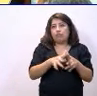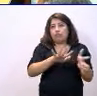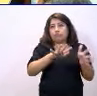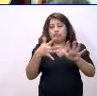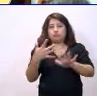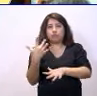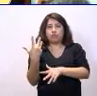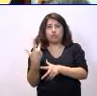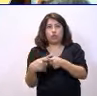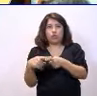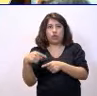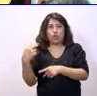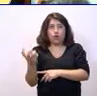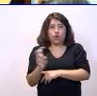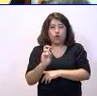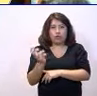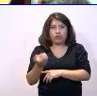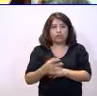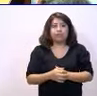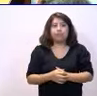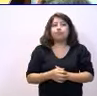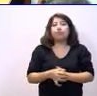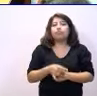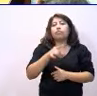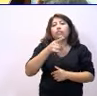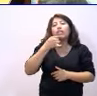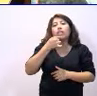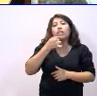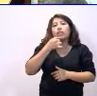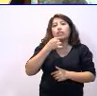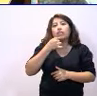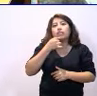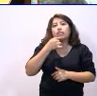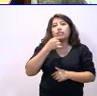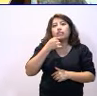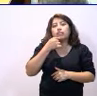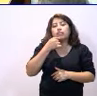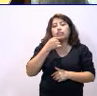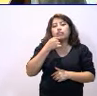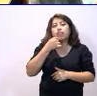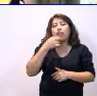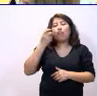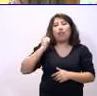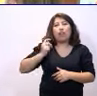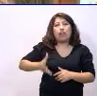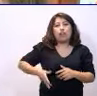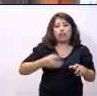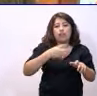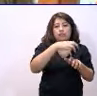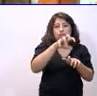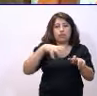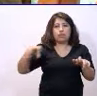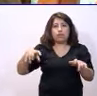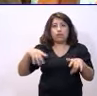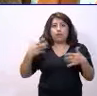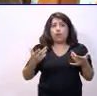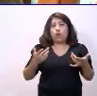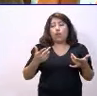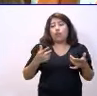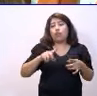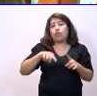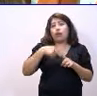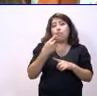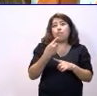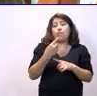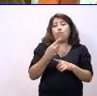se lo decía al principio, cuando usted dice que pretende hacer redistribución de la riqueza y luego aprueba café para todos